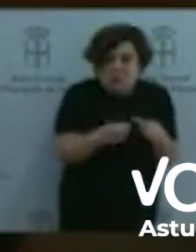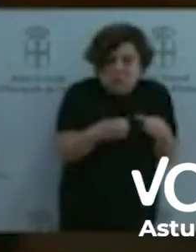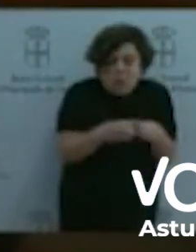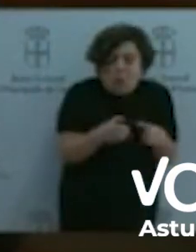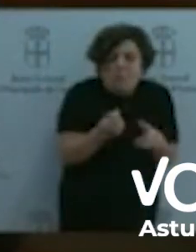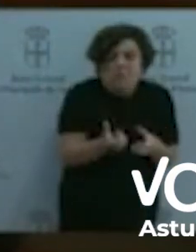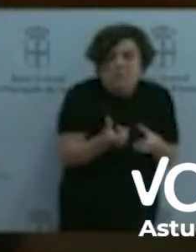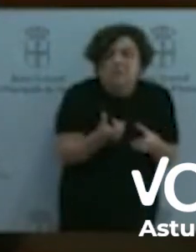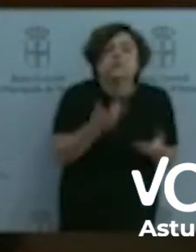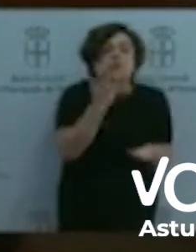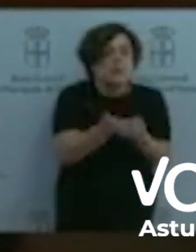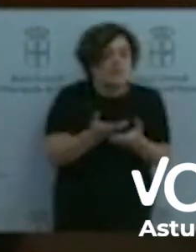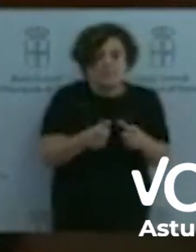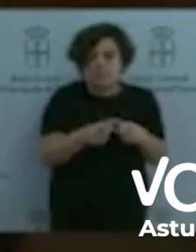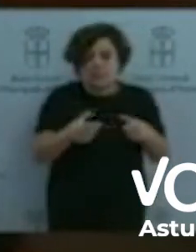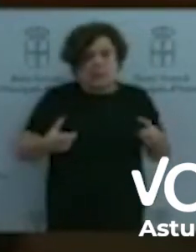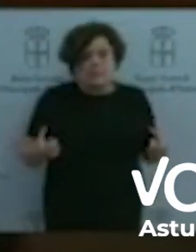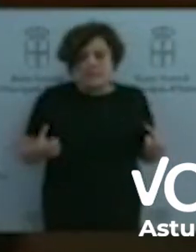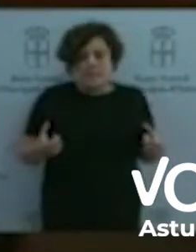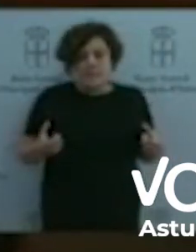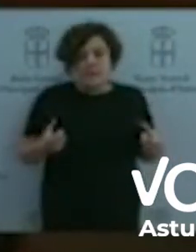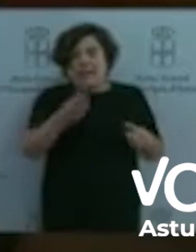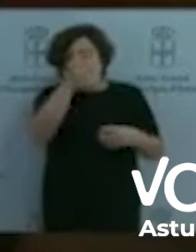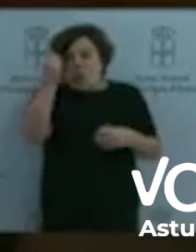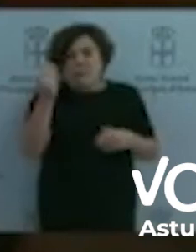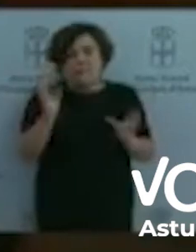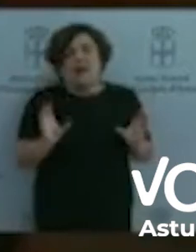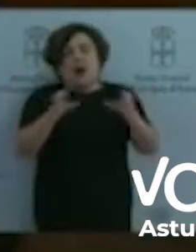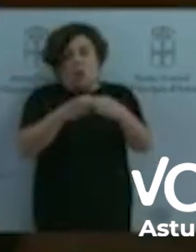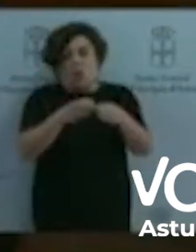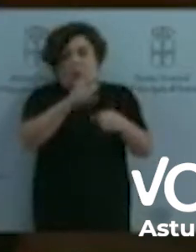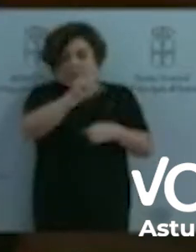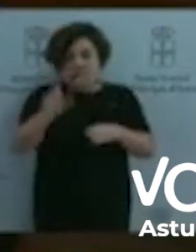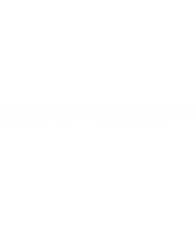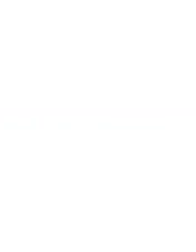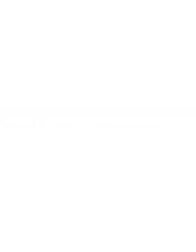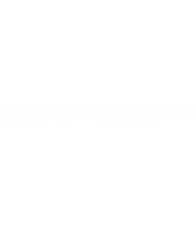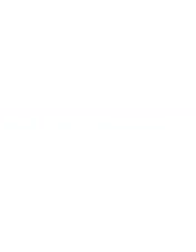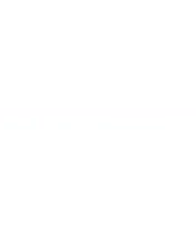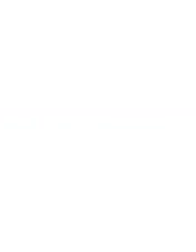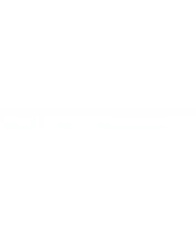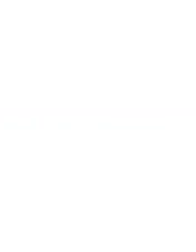a este colectivo y si quieren que la recuperación económica de Asturias sea posible, no se olviden de los autónomos.